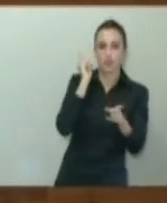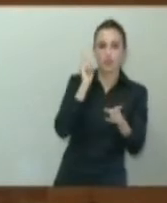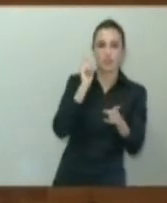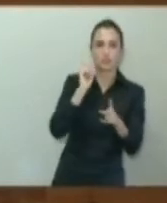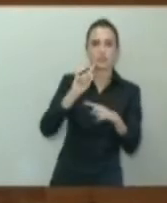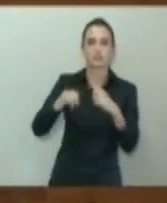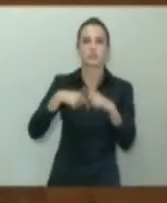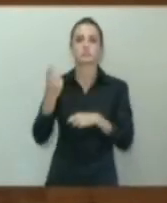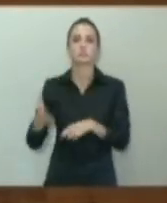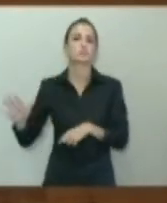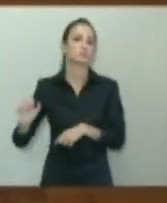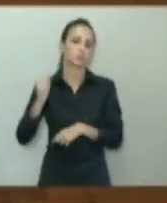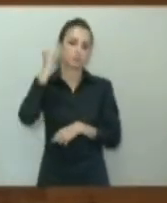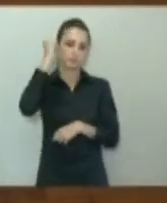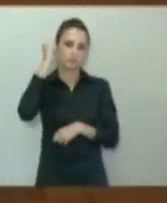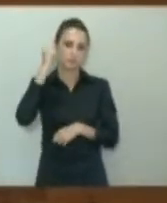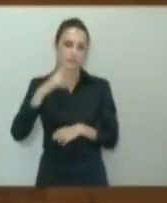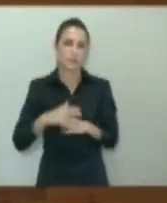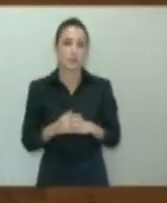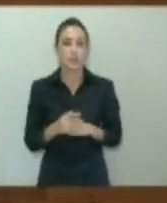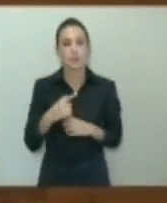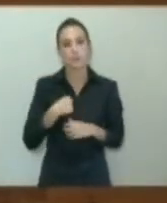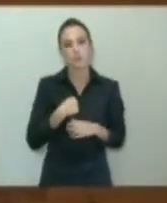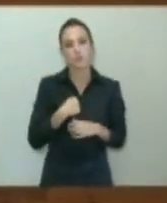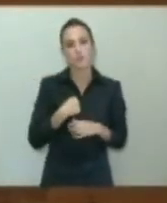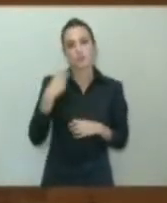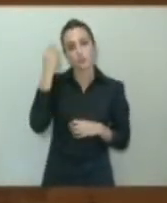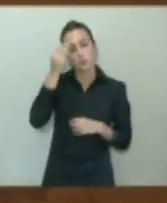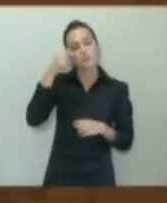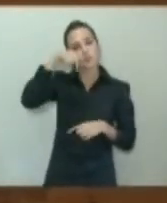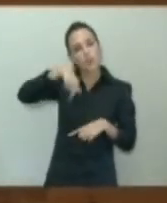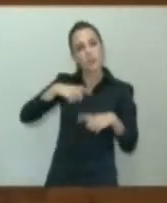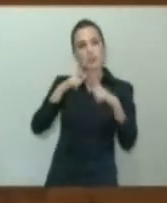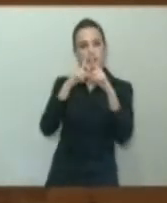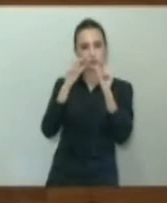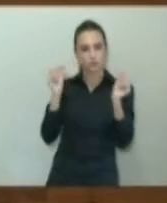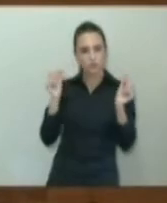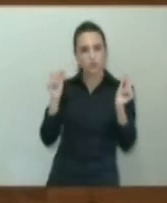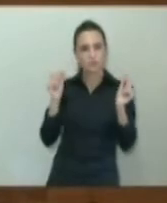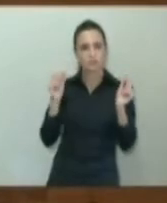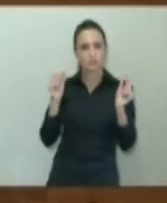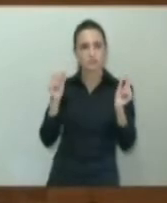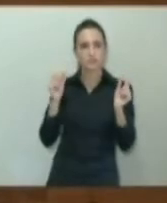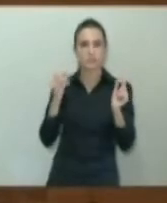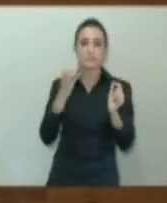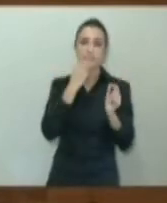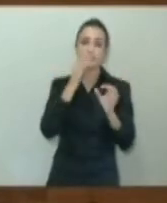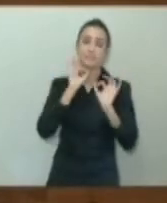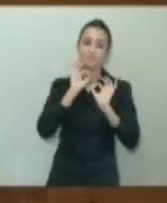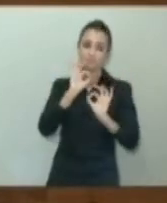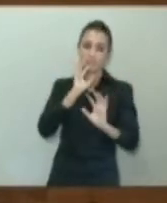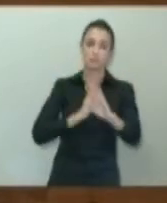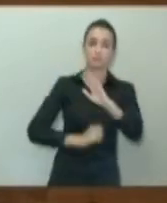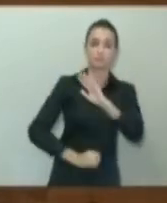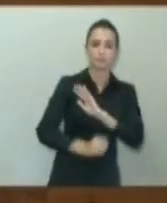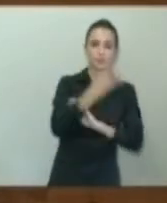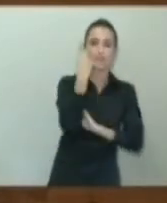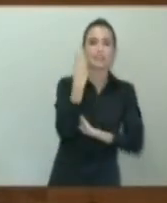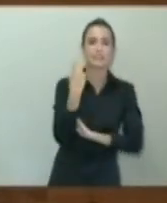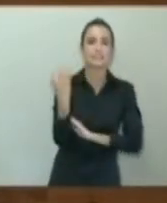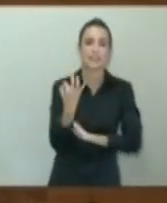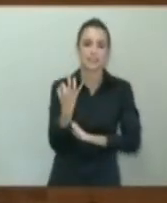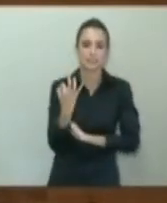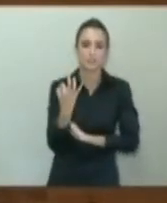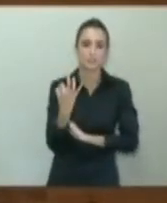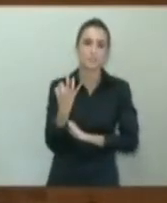es que en este país, en Asturias, para que eso se pudiese producir, hace falta que existan